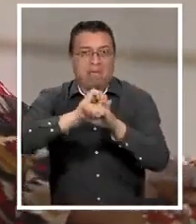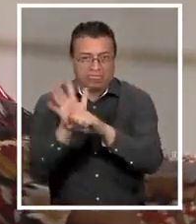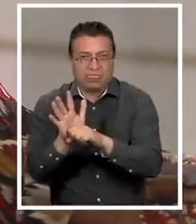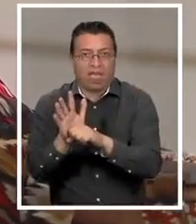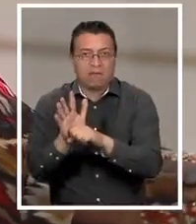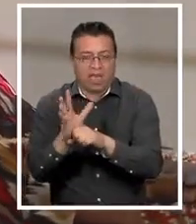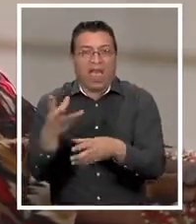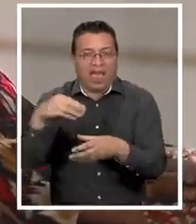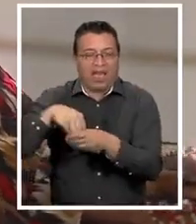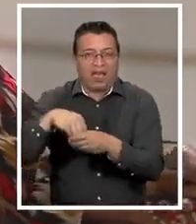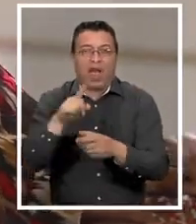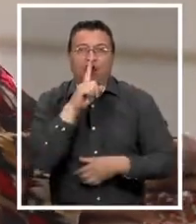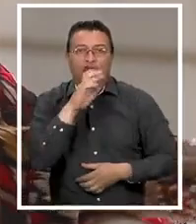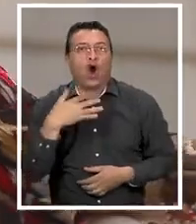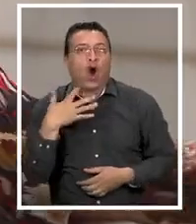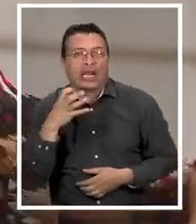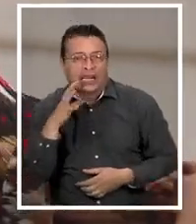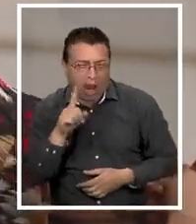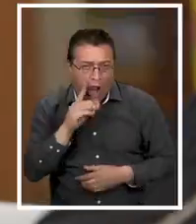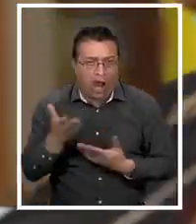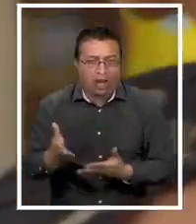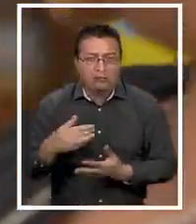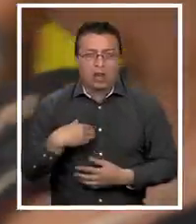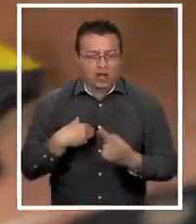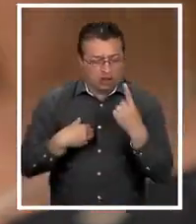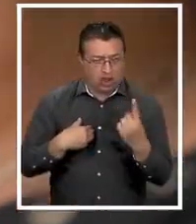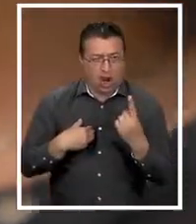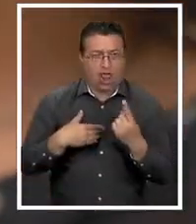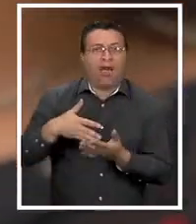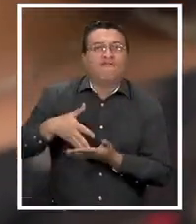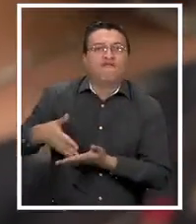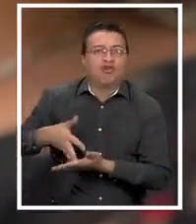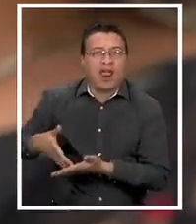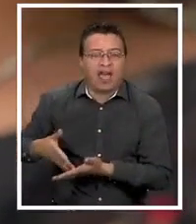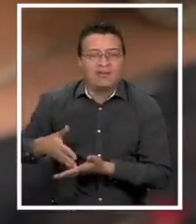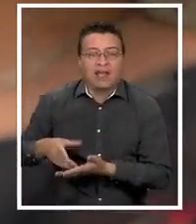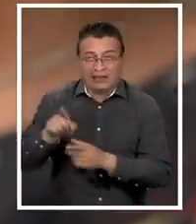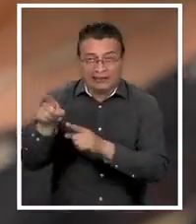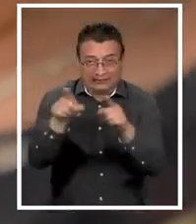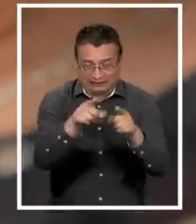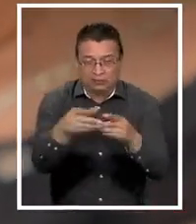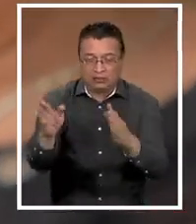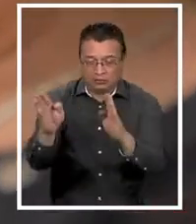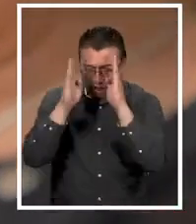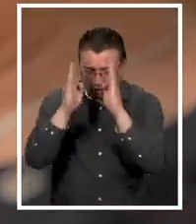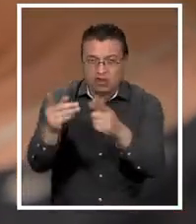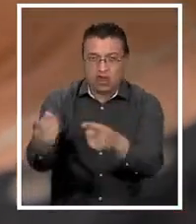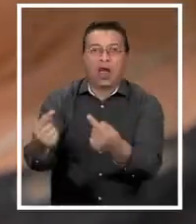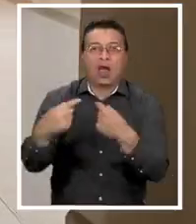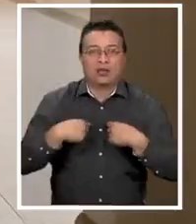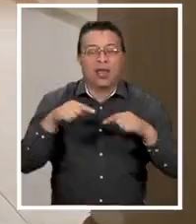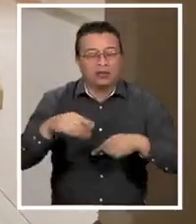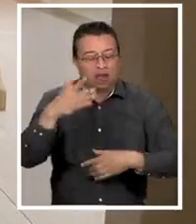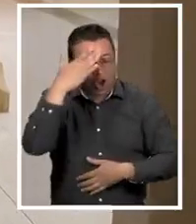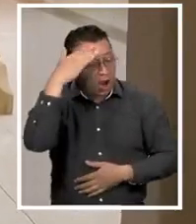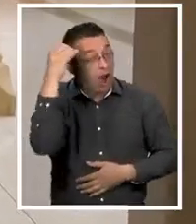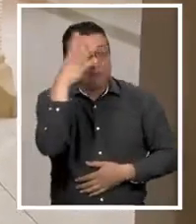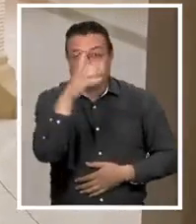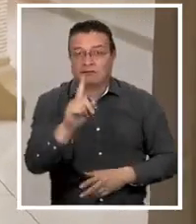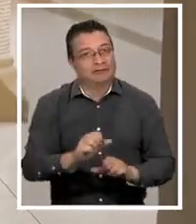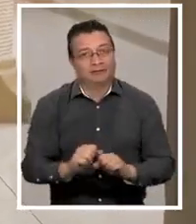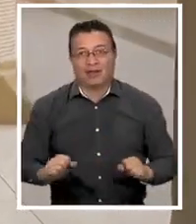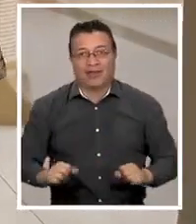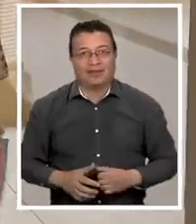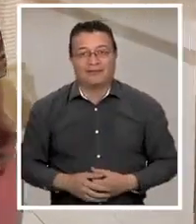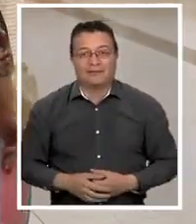plena pandemia, con toque de queda, sola, vulnerable y ellas fueron las que me atendieron, entonces eso no se